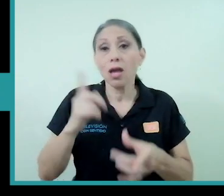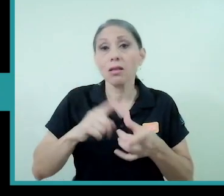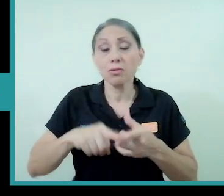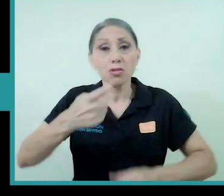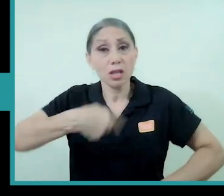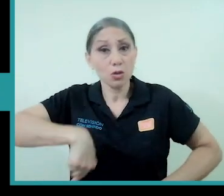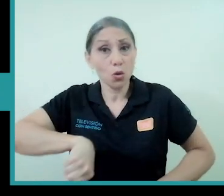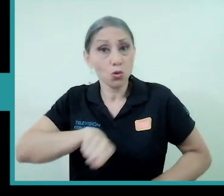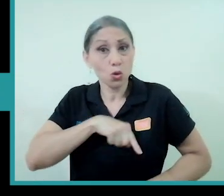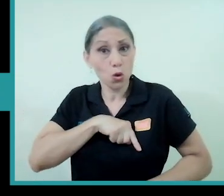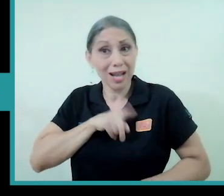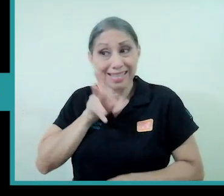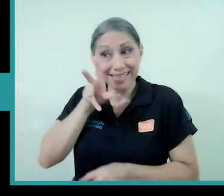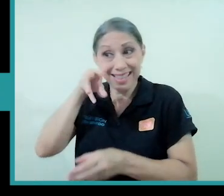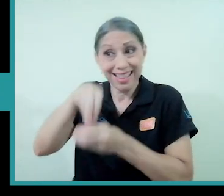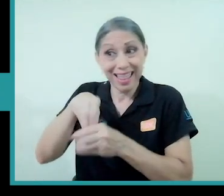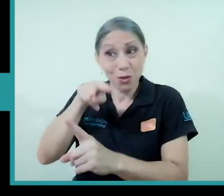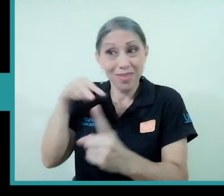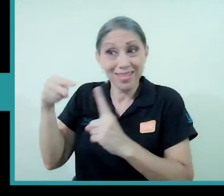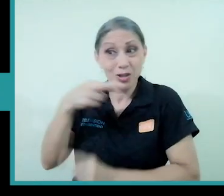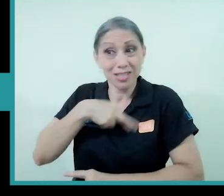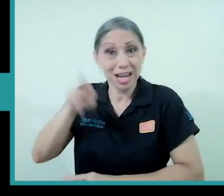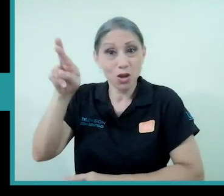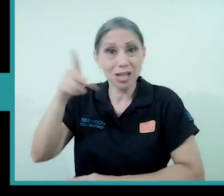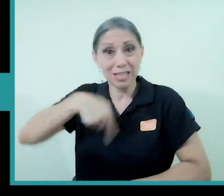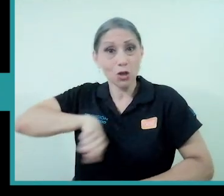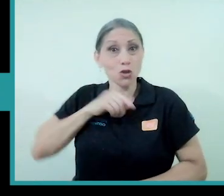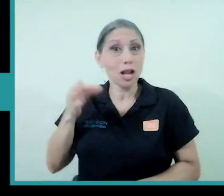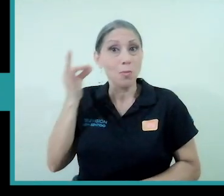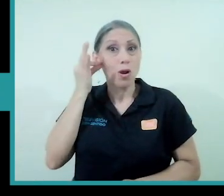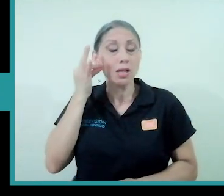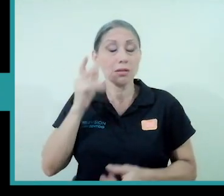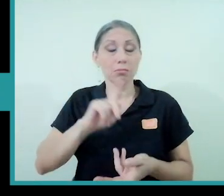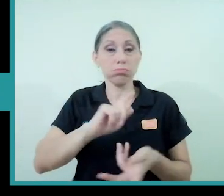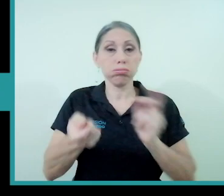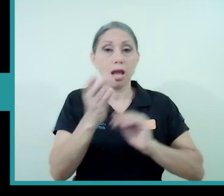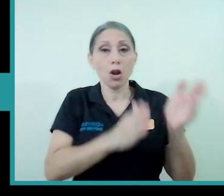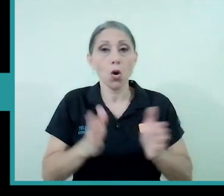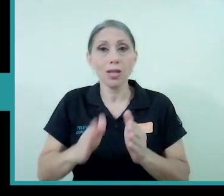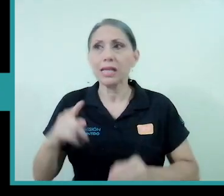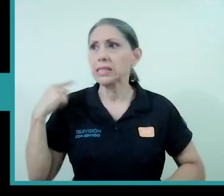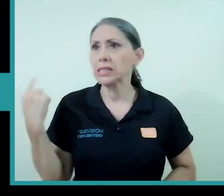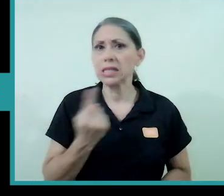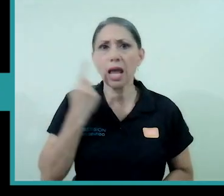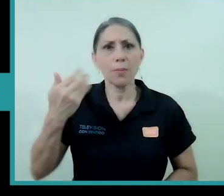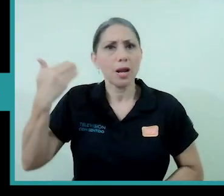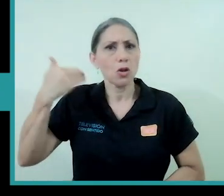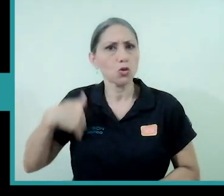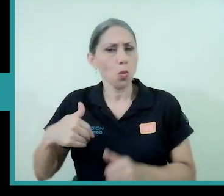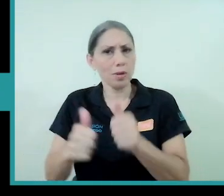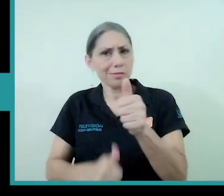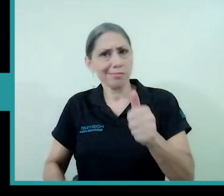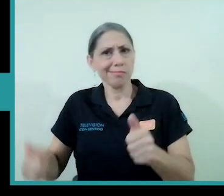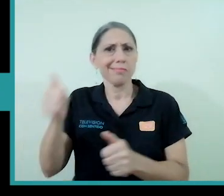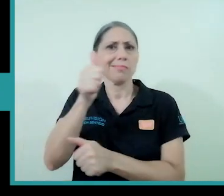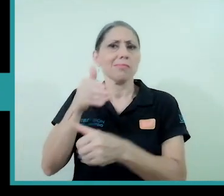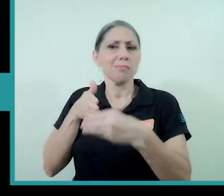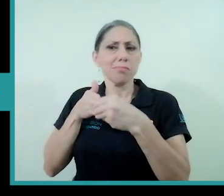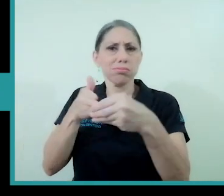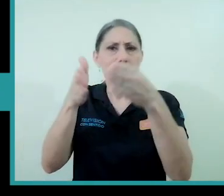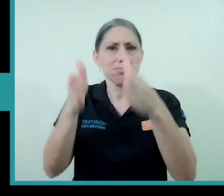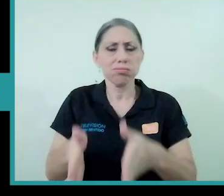visiones religiosas somos las que hemos alterado el orden porque los hombres siguen liderando los hombres siguen siendo la cabeza de las organizaciones